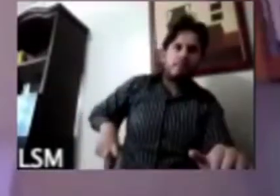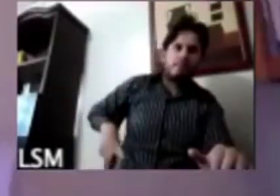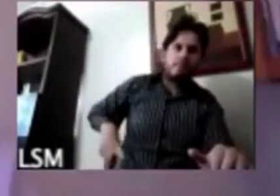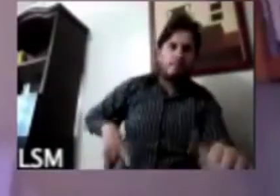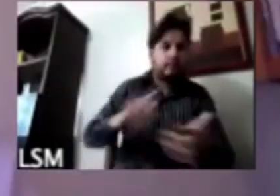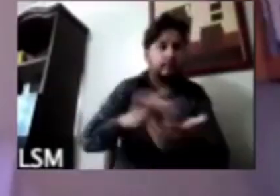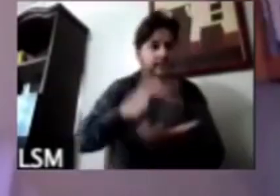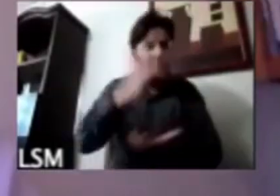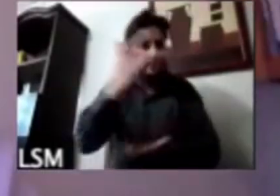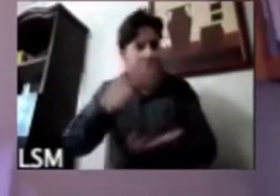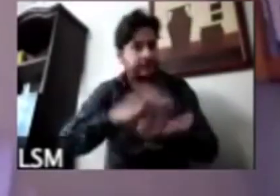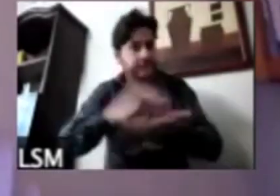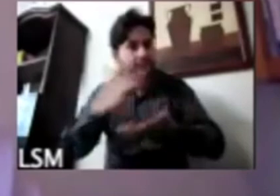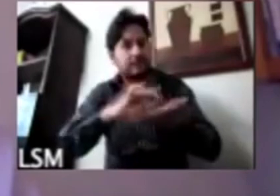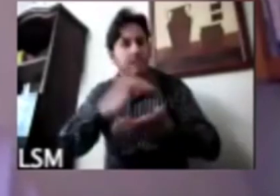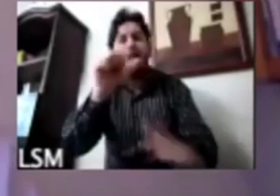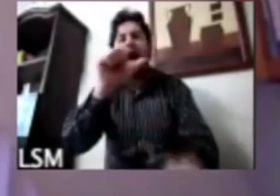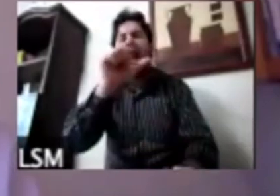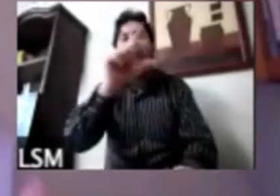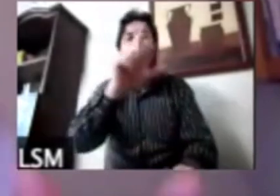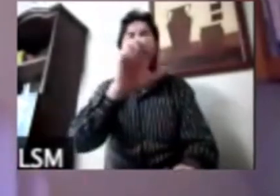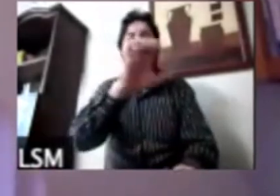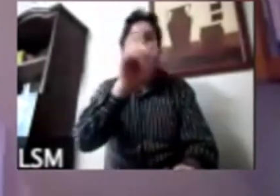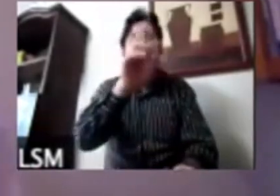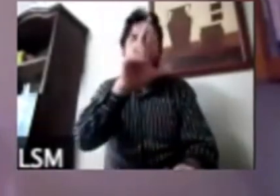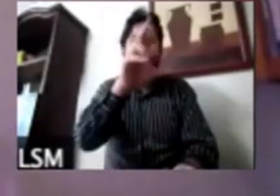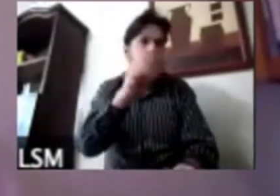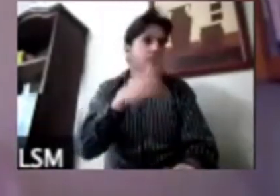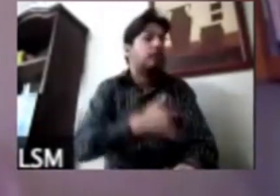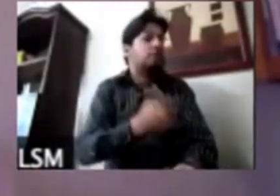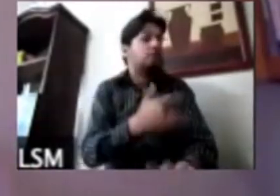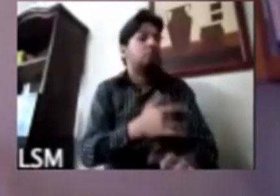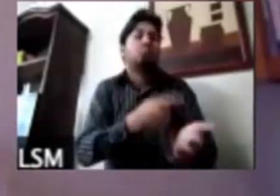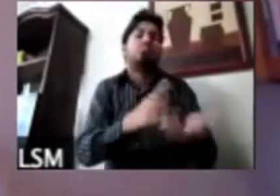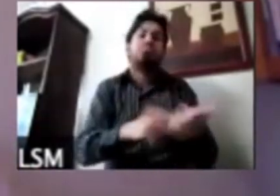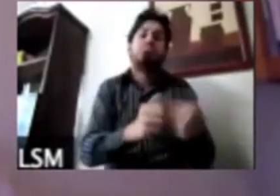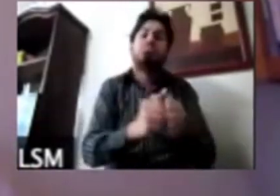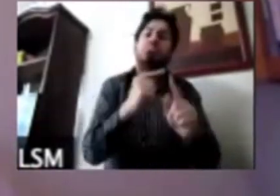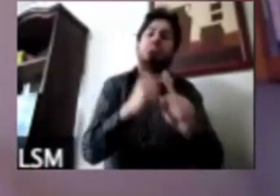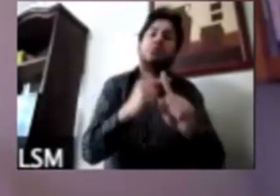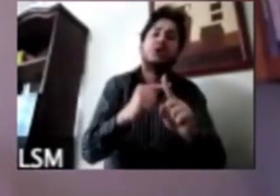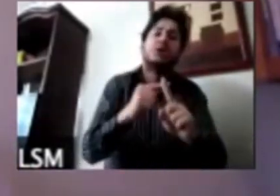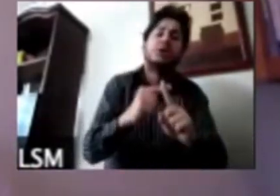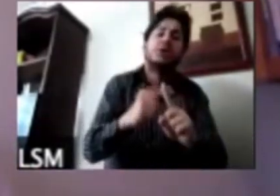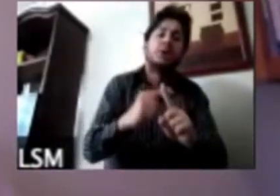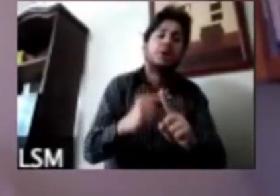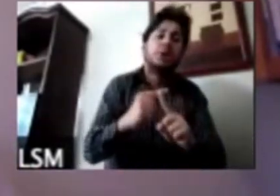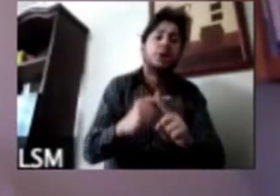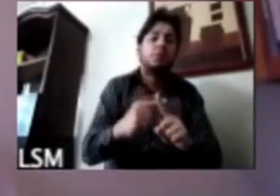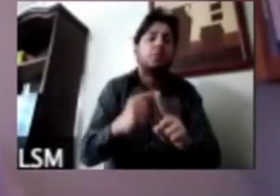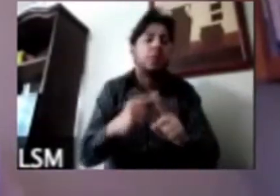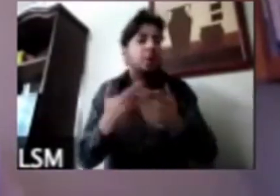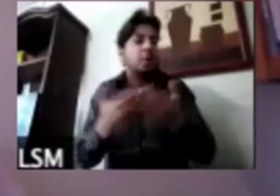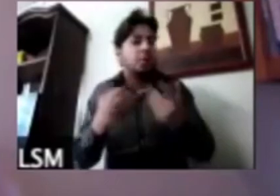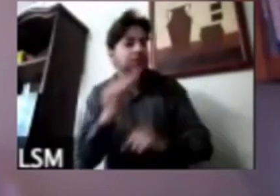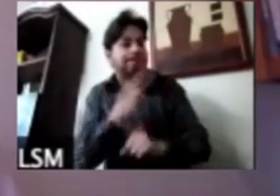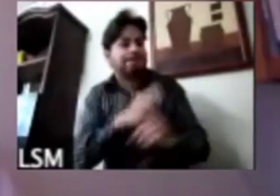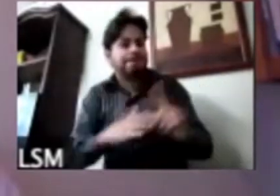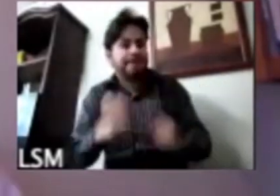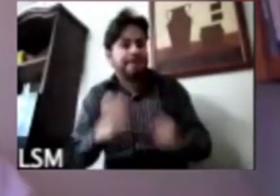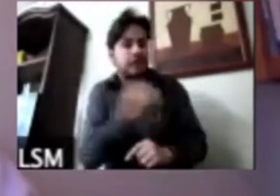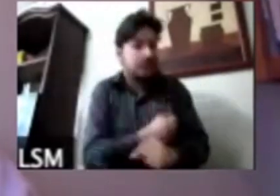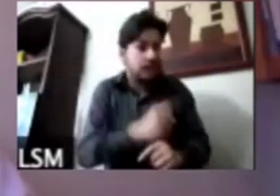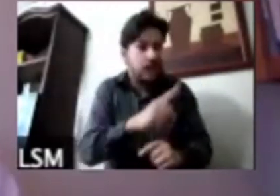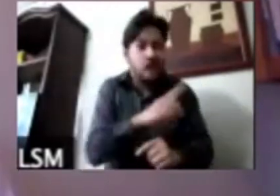gracias Alejandro me parece que hay un dato positivo en general es que en el sector salud no